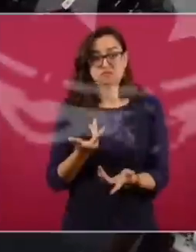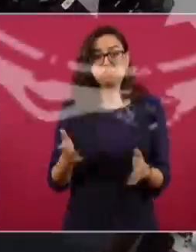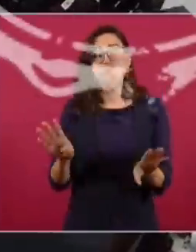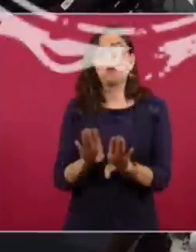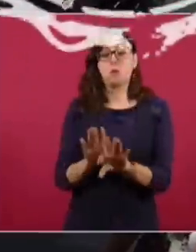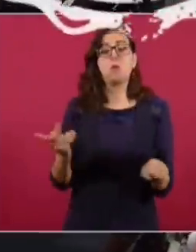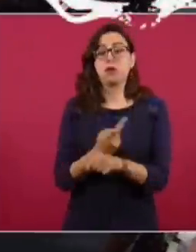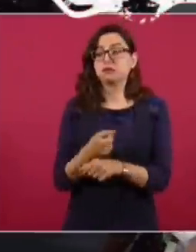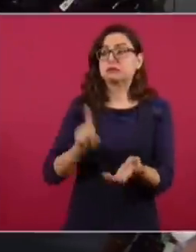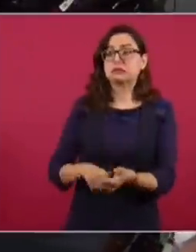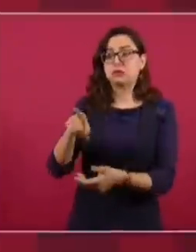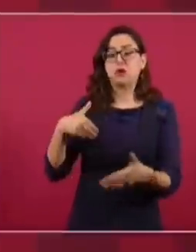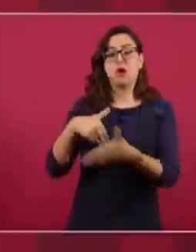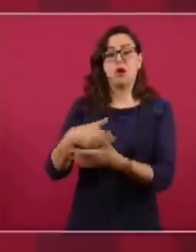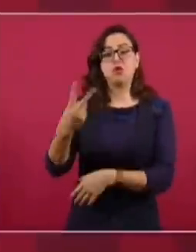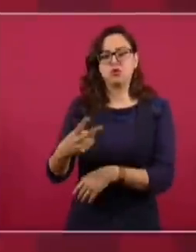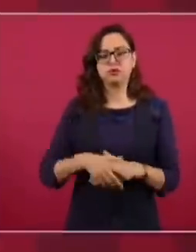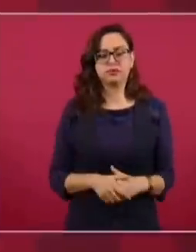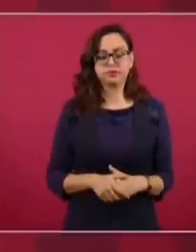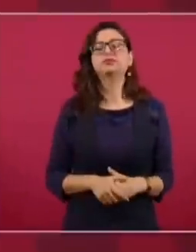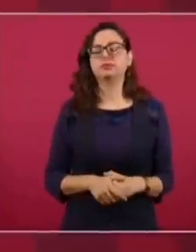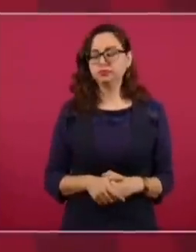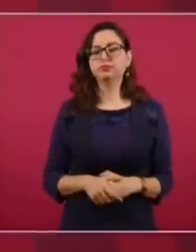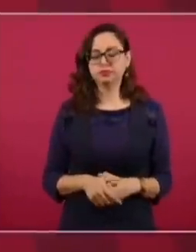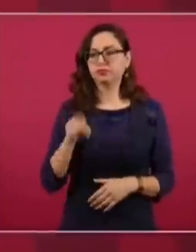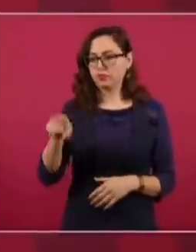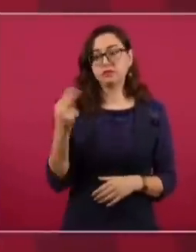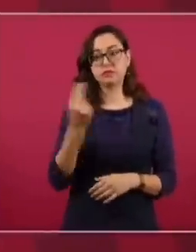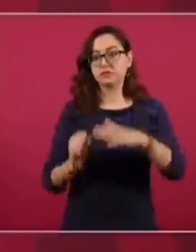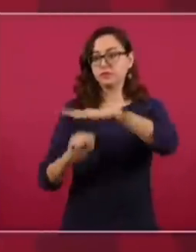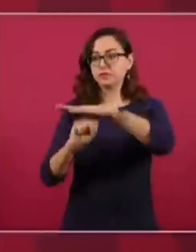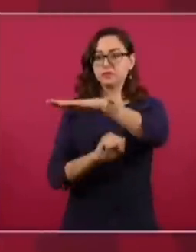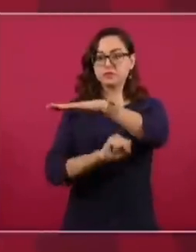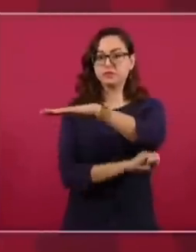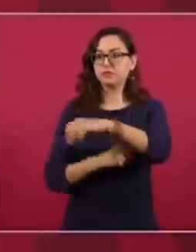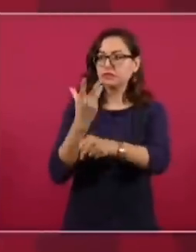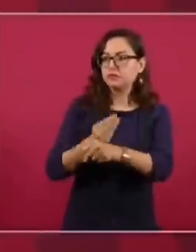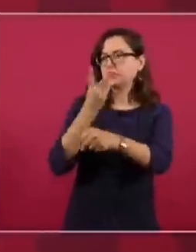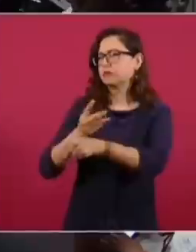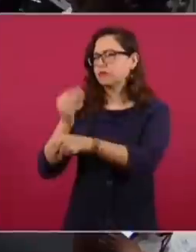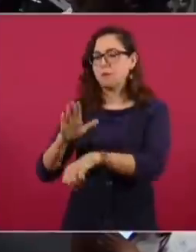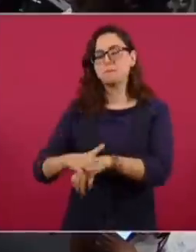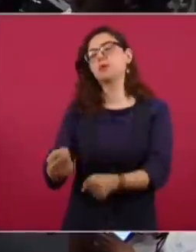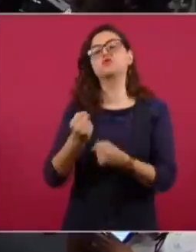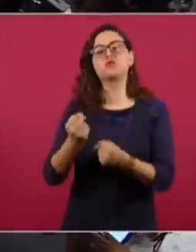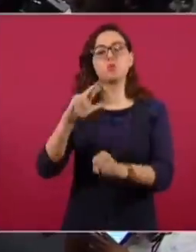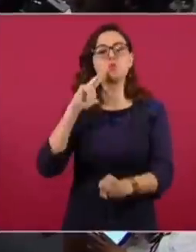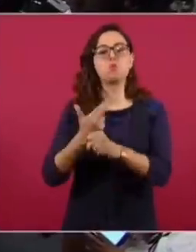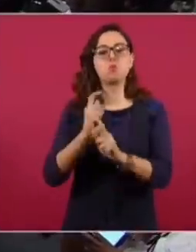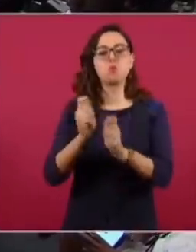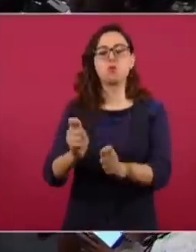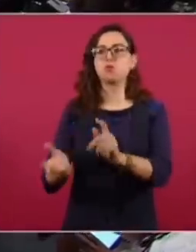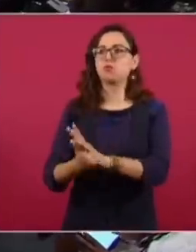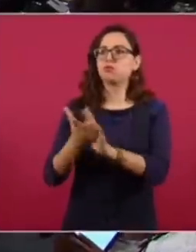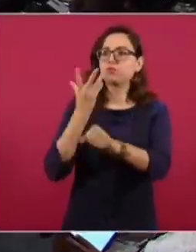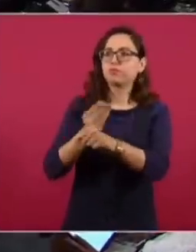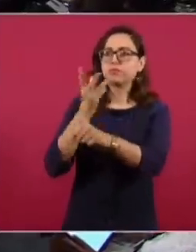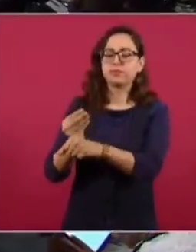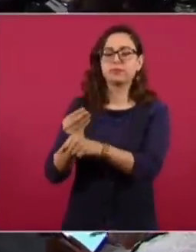Vamos a reforzar la terminal 2 y va a estar a cargo del